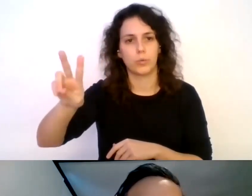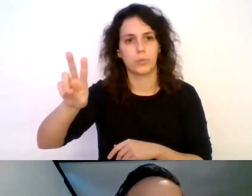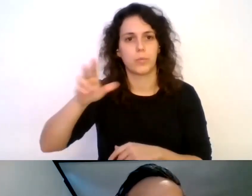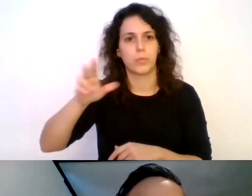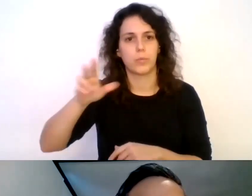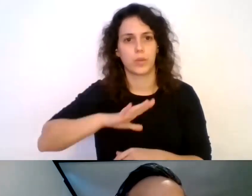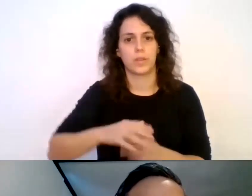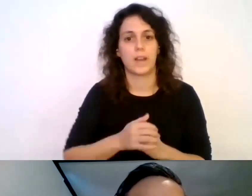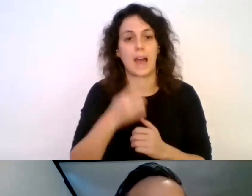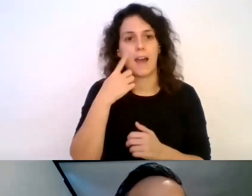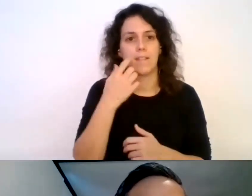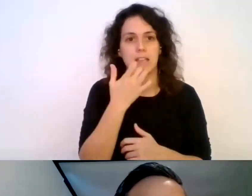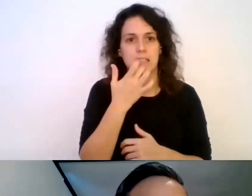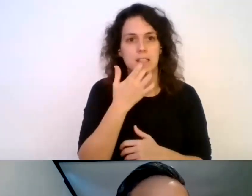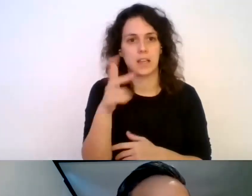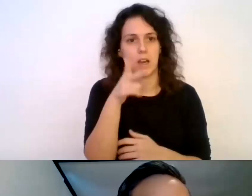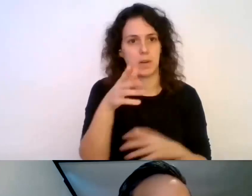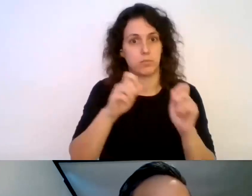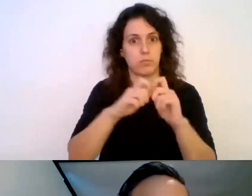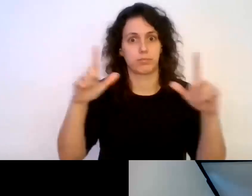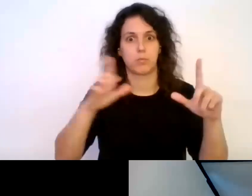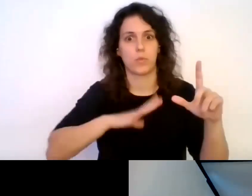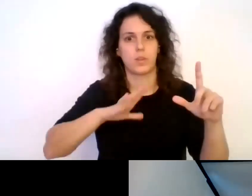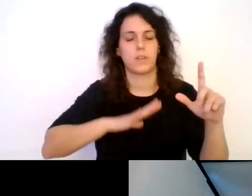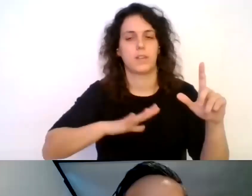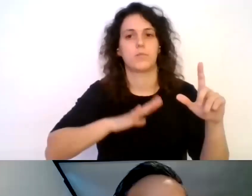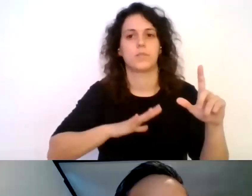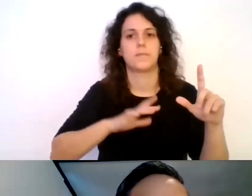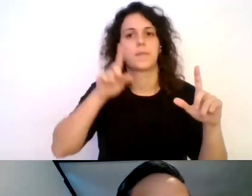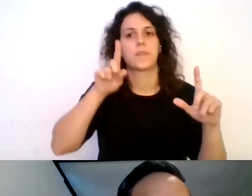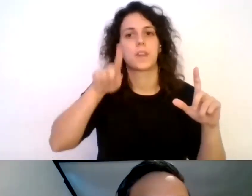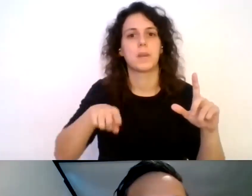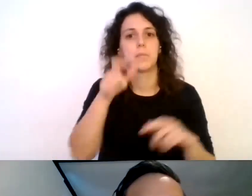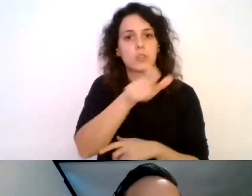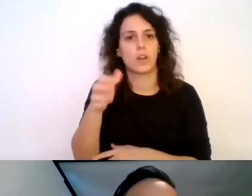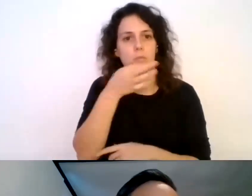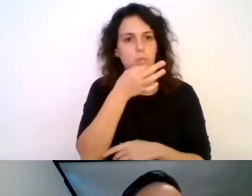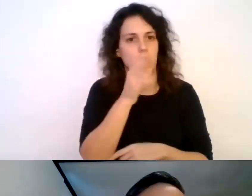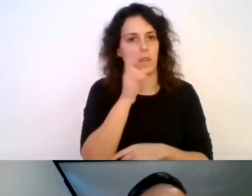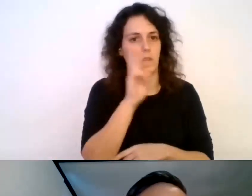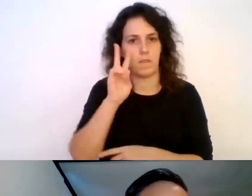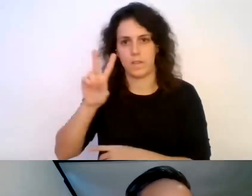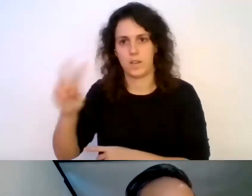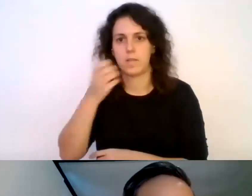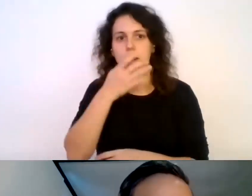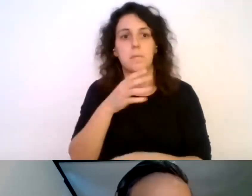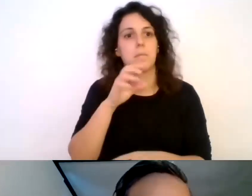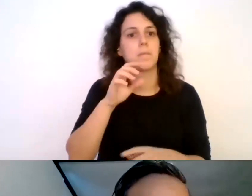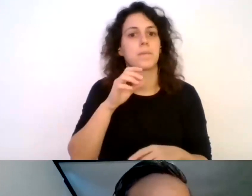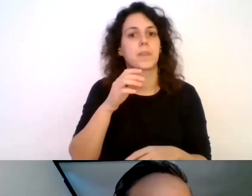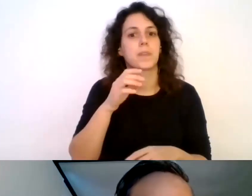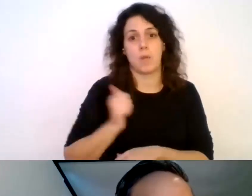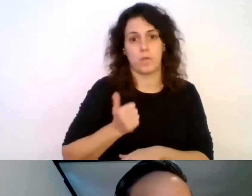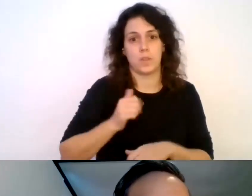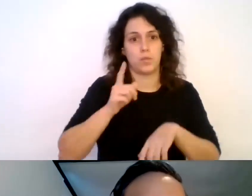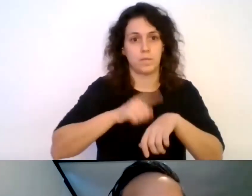A si podemos encender las cámaras y ver a los ponentes. Mientras les voy a explicar que,